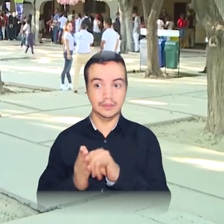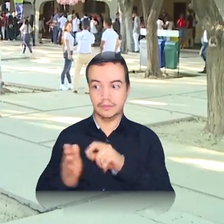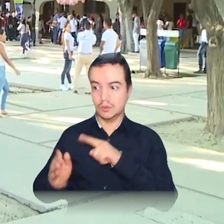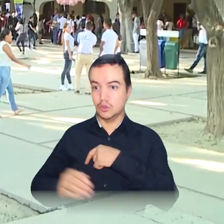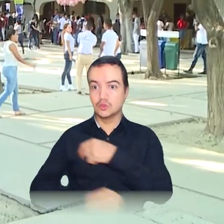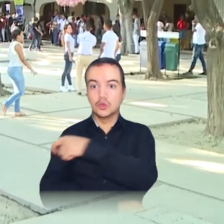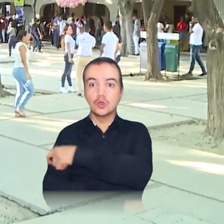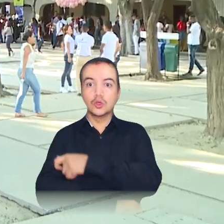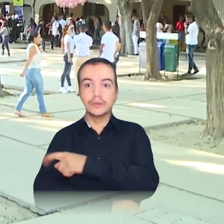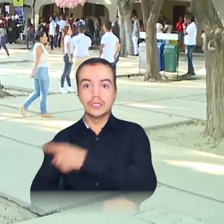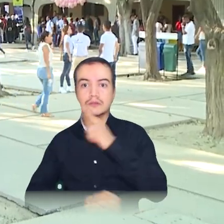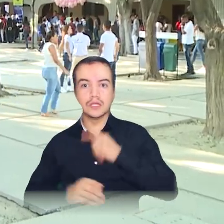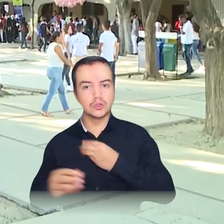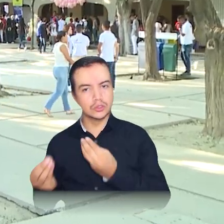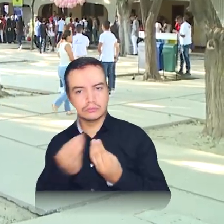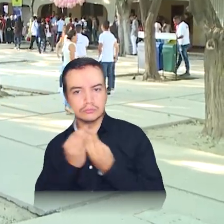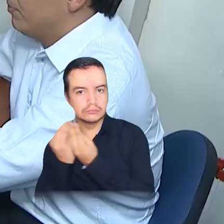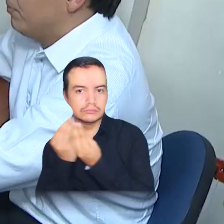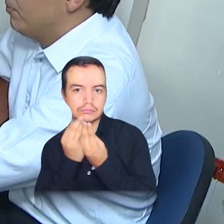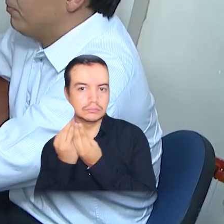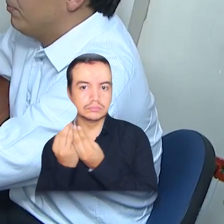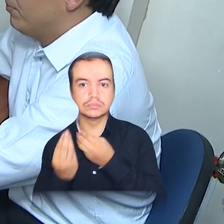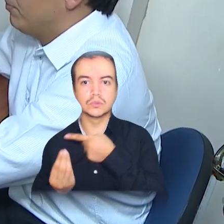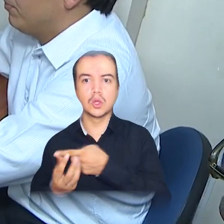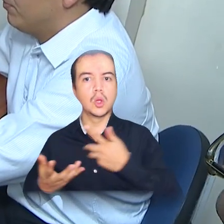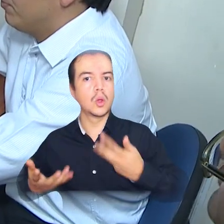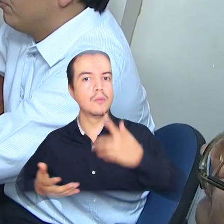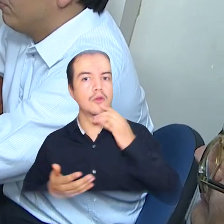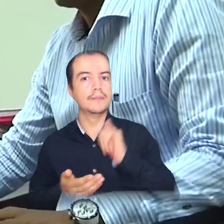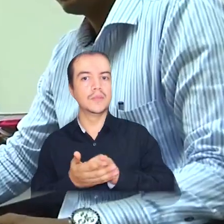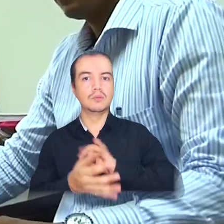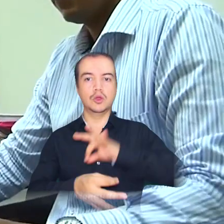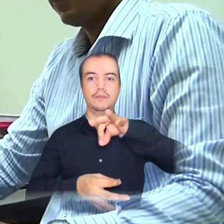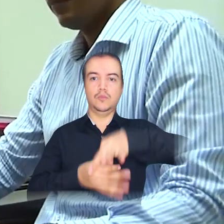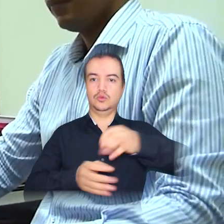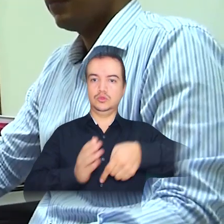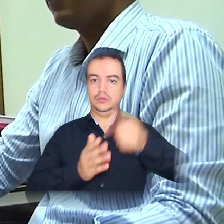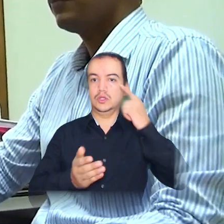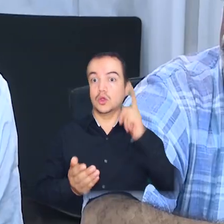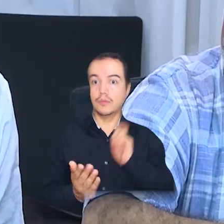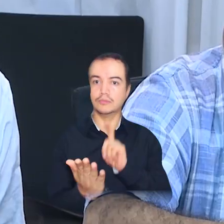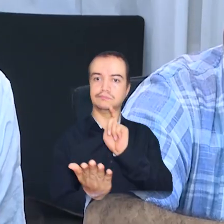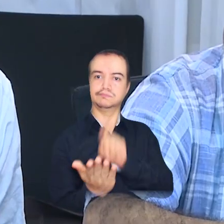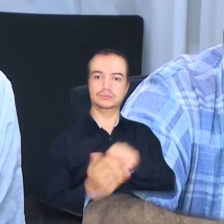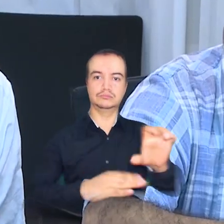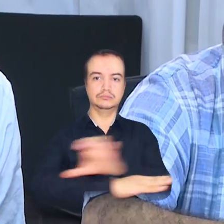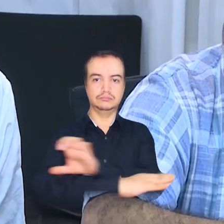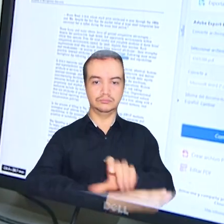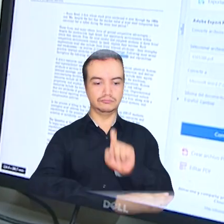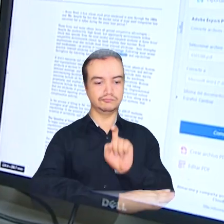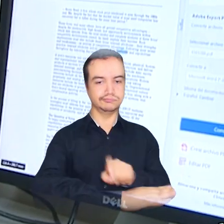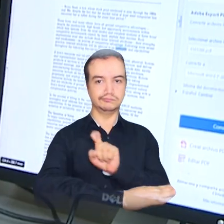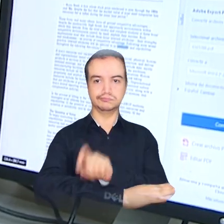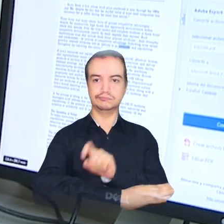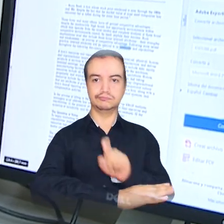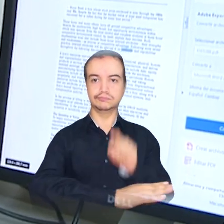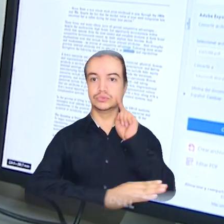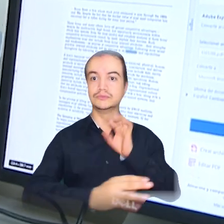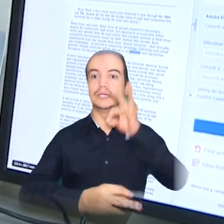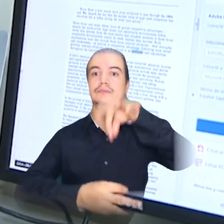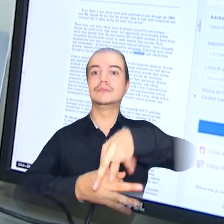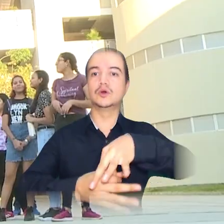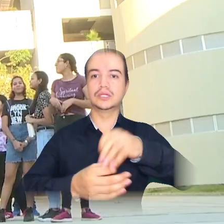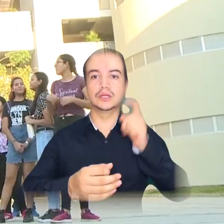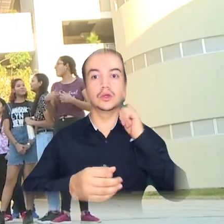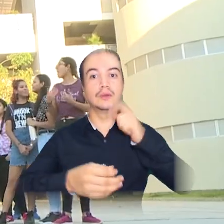Garantía de Consulta, la cual se realizará mediante un proceso de voto directo y electrónico que se llevará a cabo durante el horario establecido